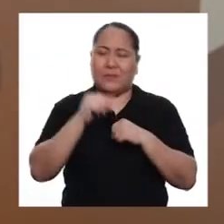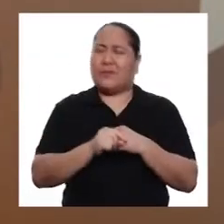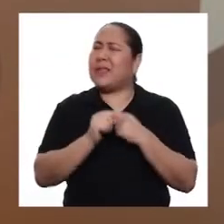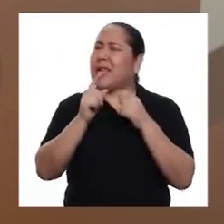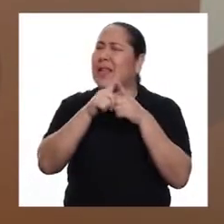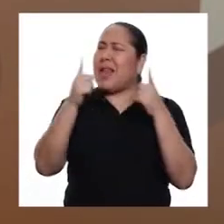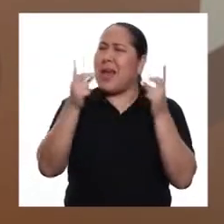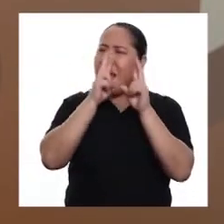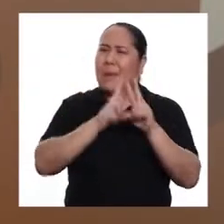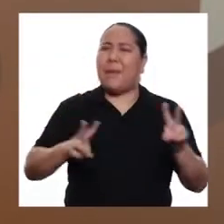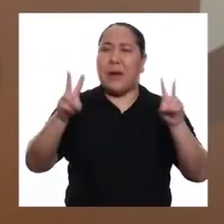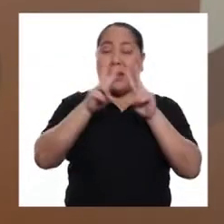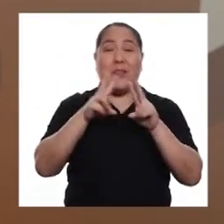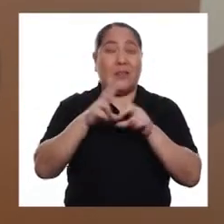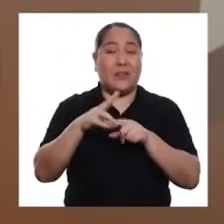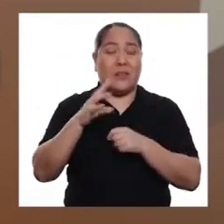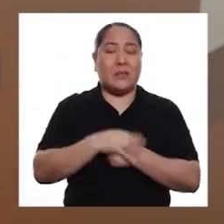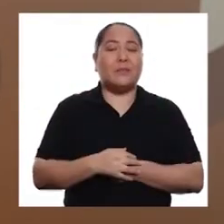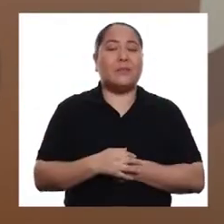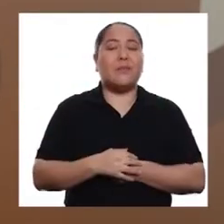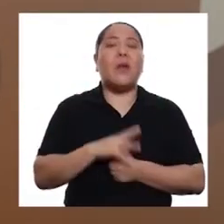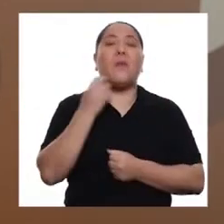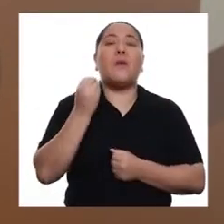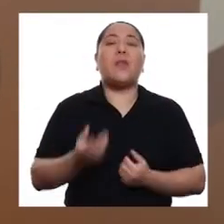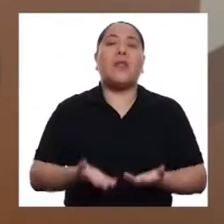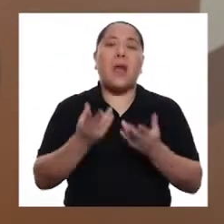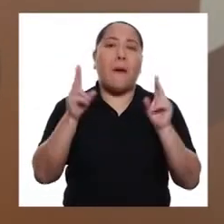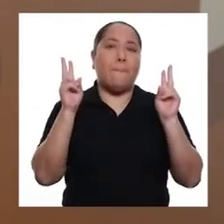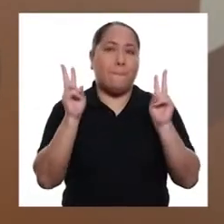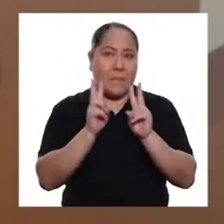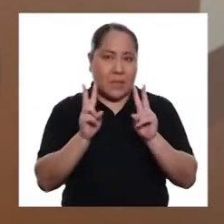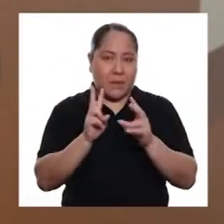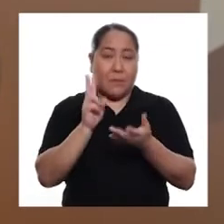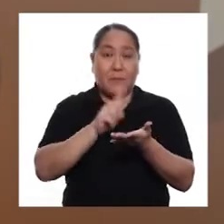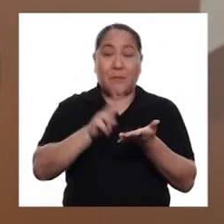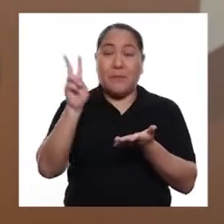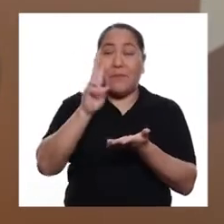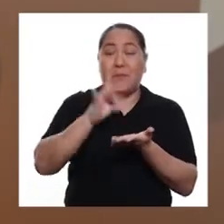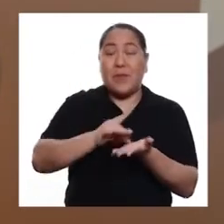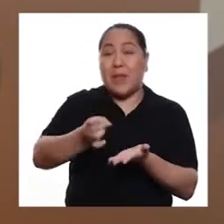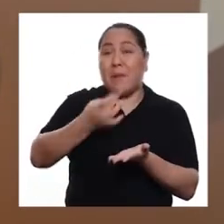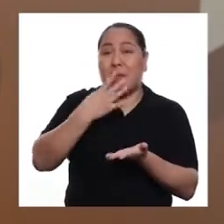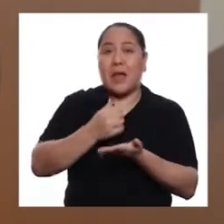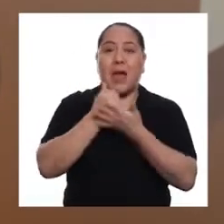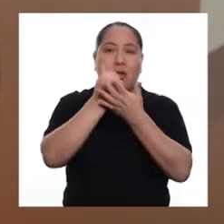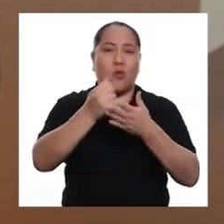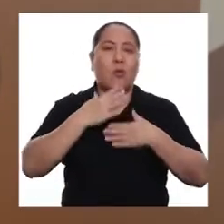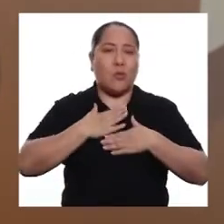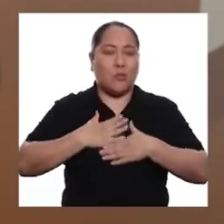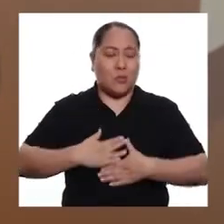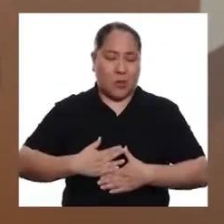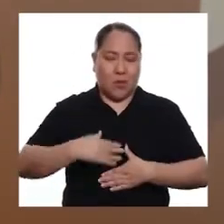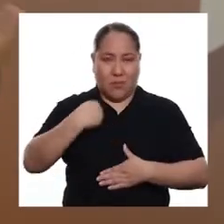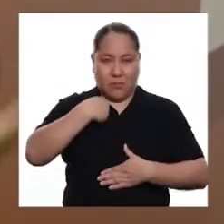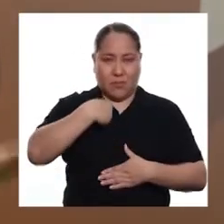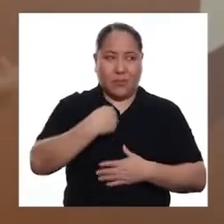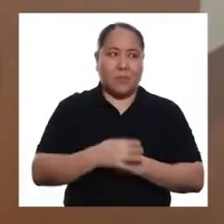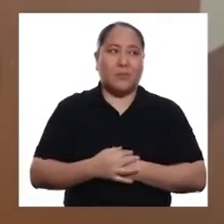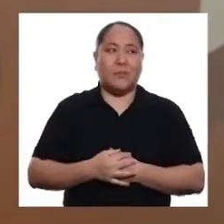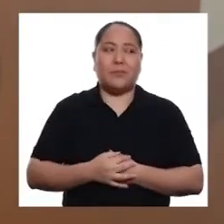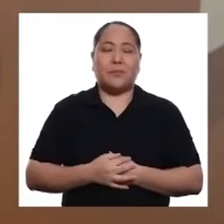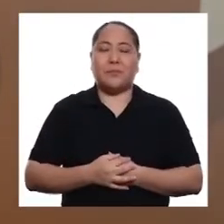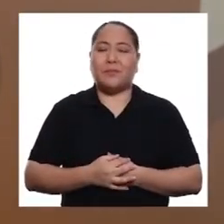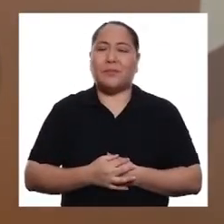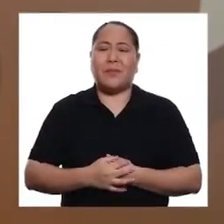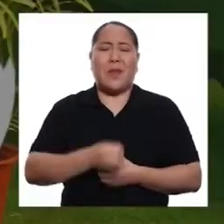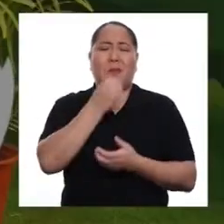y posee un gran valor nutricional, pues aporta vitaminas que ayudan al funcionamiento del sistema nervioso